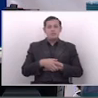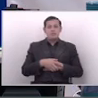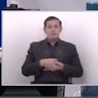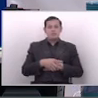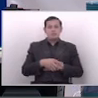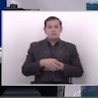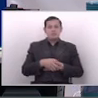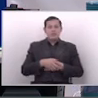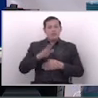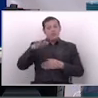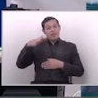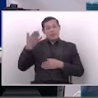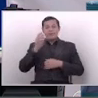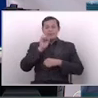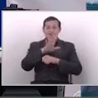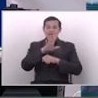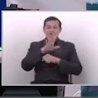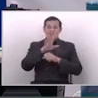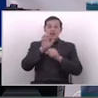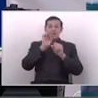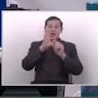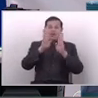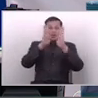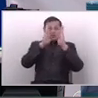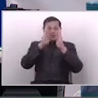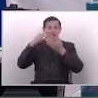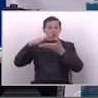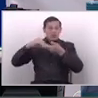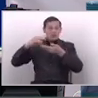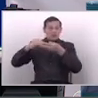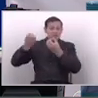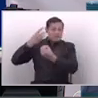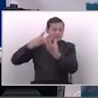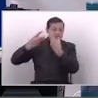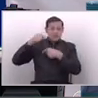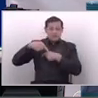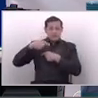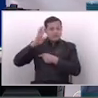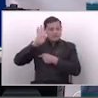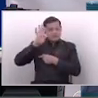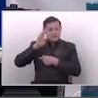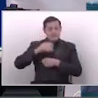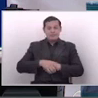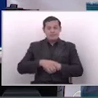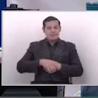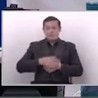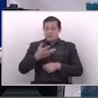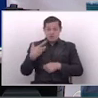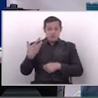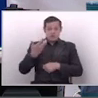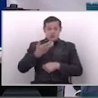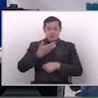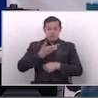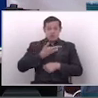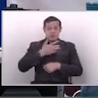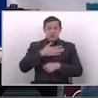De lo que dicen, que dijo, que escuché, que me contaron, que esos son chismes. Y nosotros tenemos